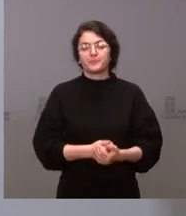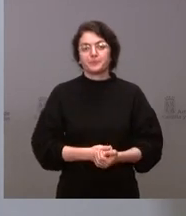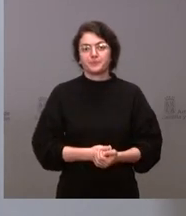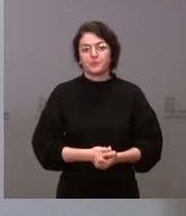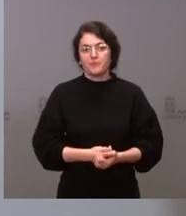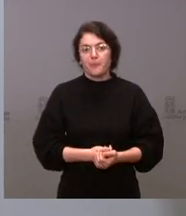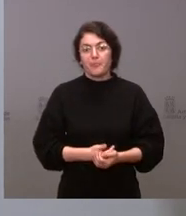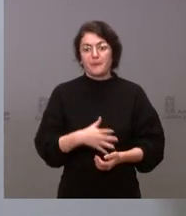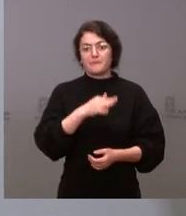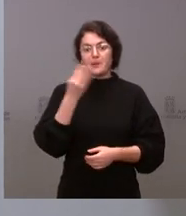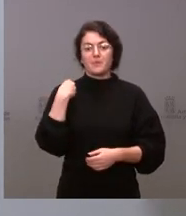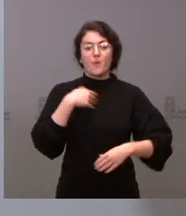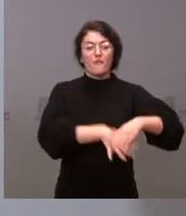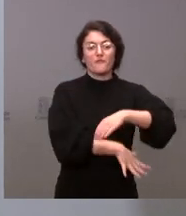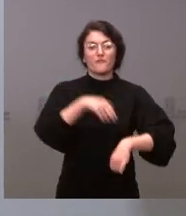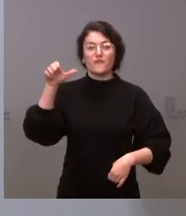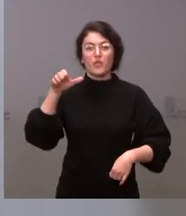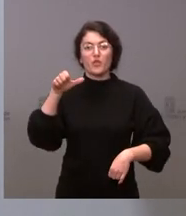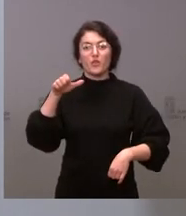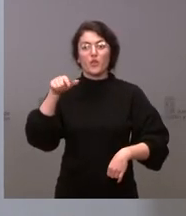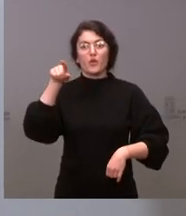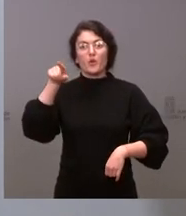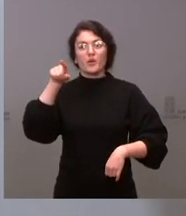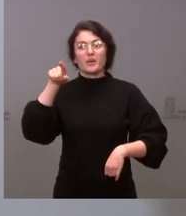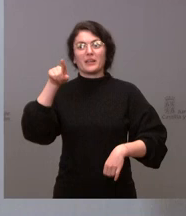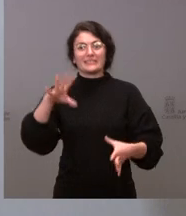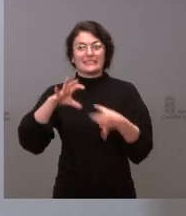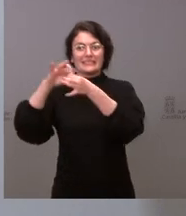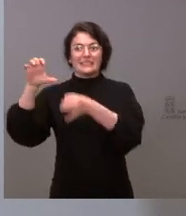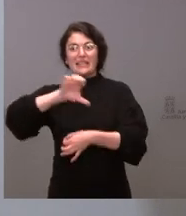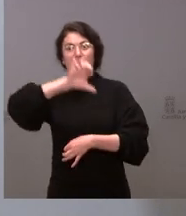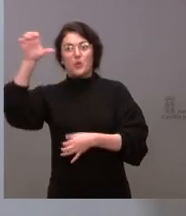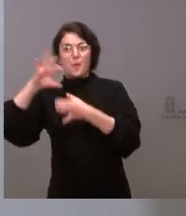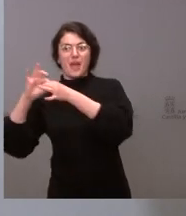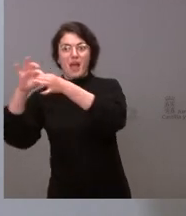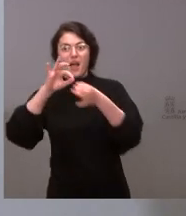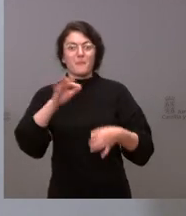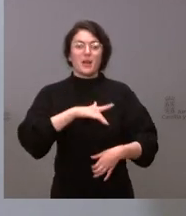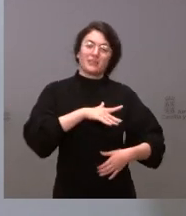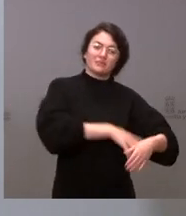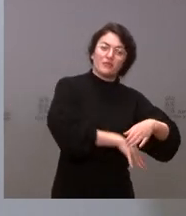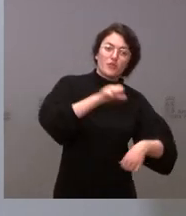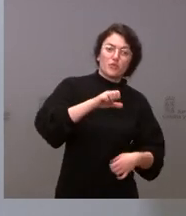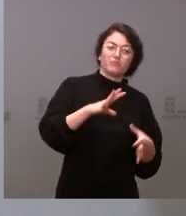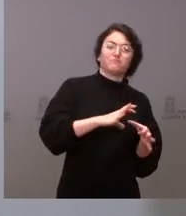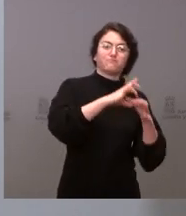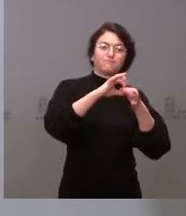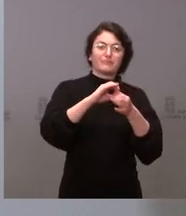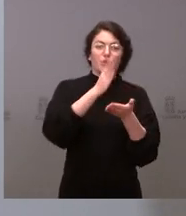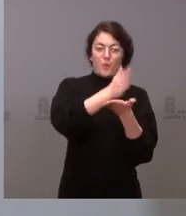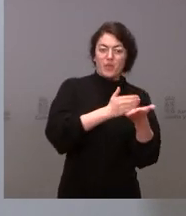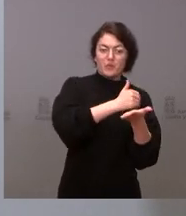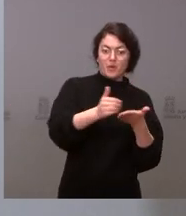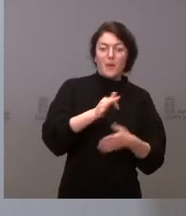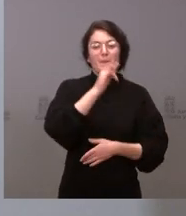¿Qué cantidades de esos fondos pertenecerán a la Unión Europea, procederán de la Unión Europea y cuáles de la comunidad autónoma? Y luego también quería preguntarle por la polémica